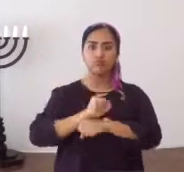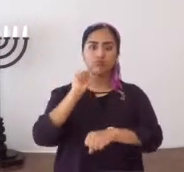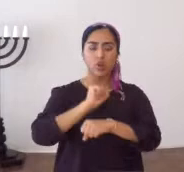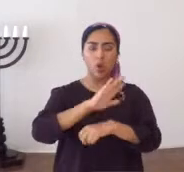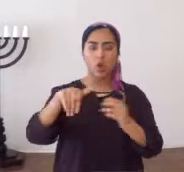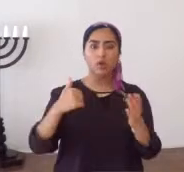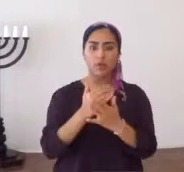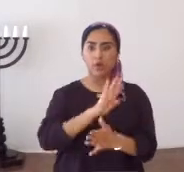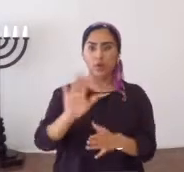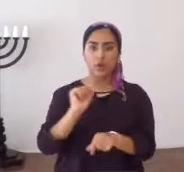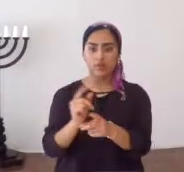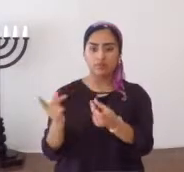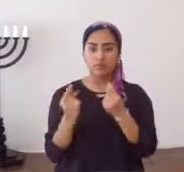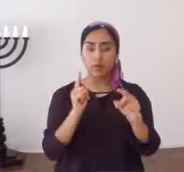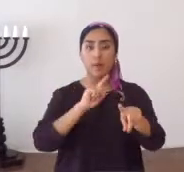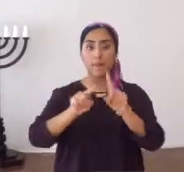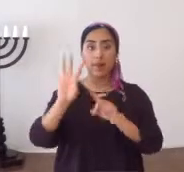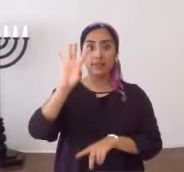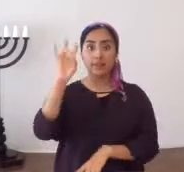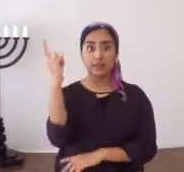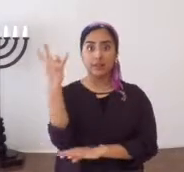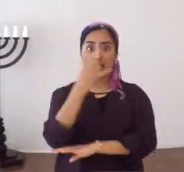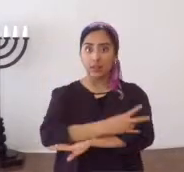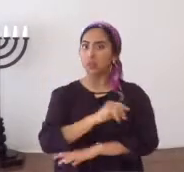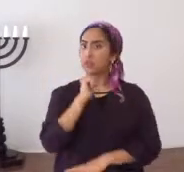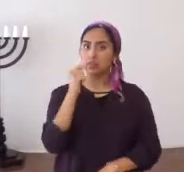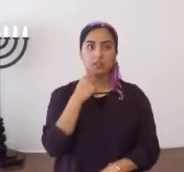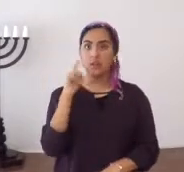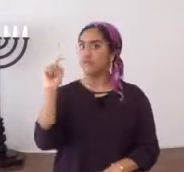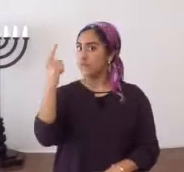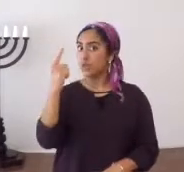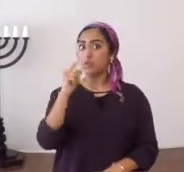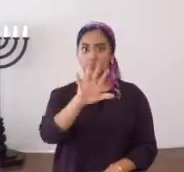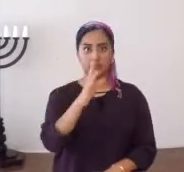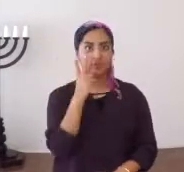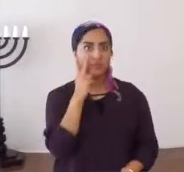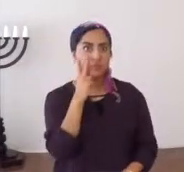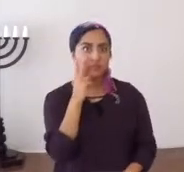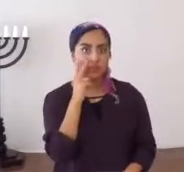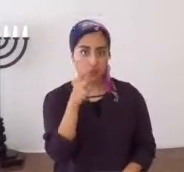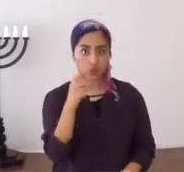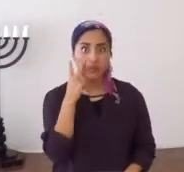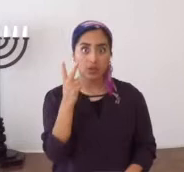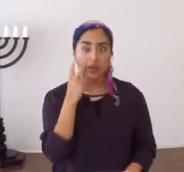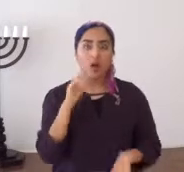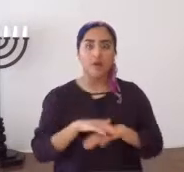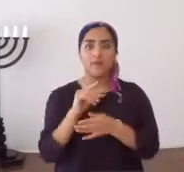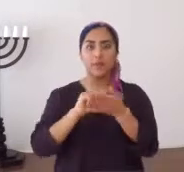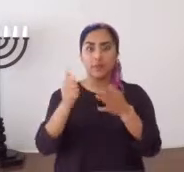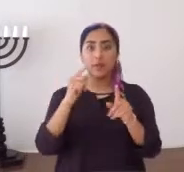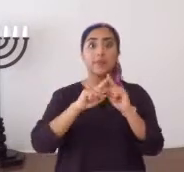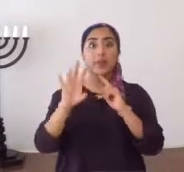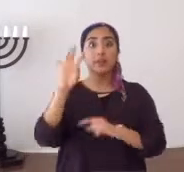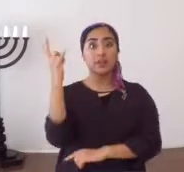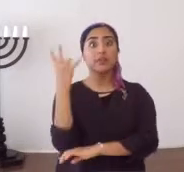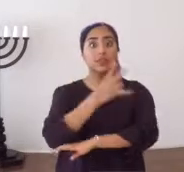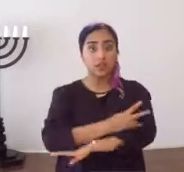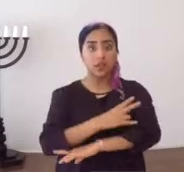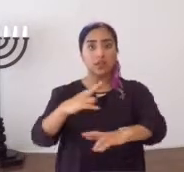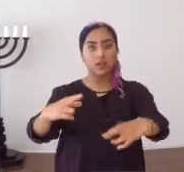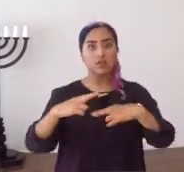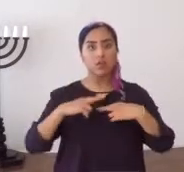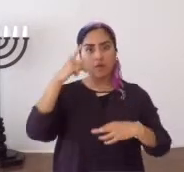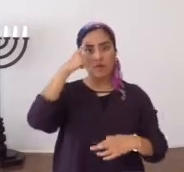Seis días trabajarás y harás toda tu obra, más el séptimo, no dice el primero, ¿se da usted cuenta? En el verso 10, más el